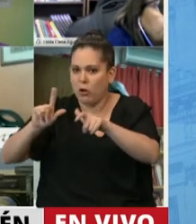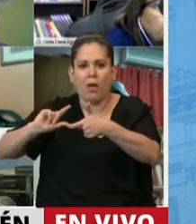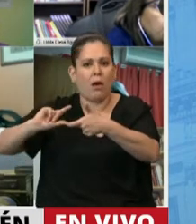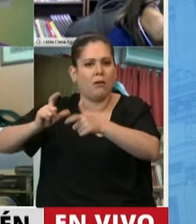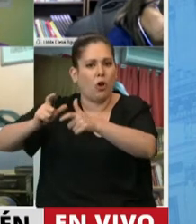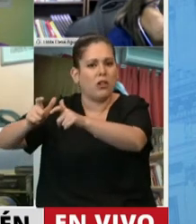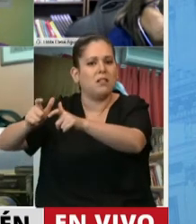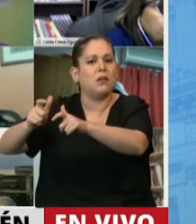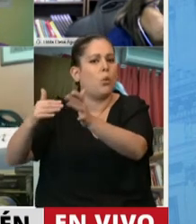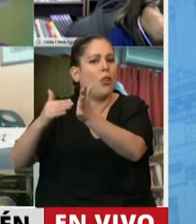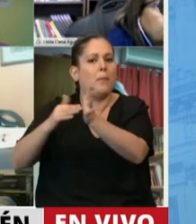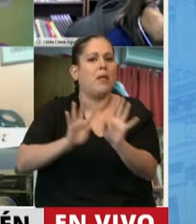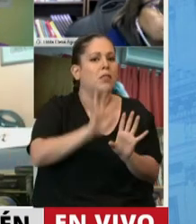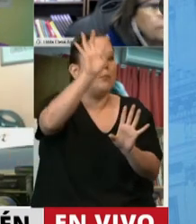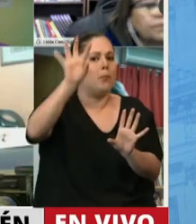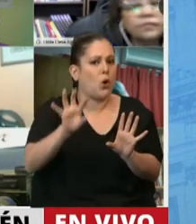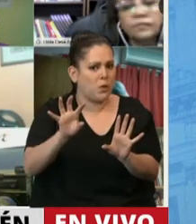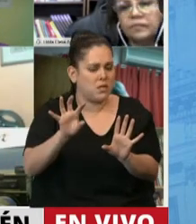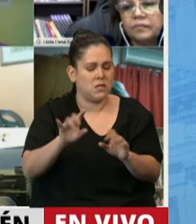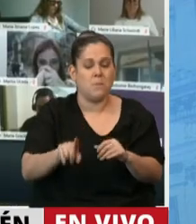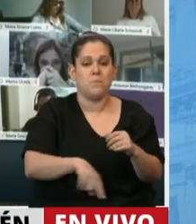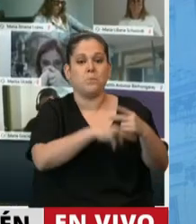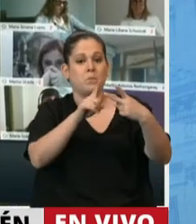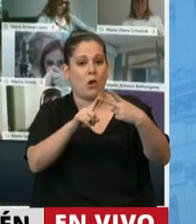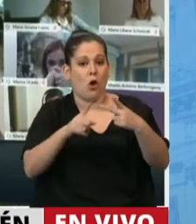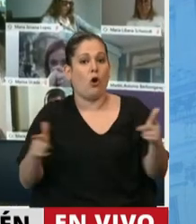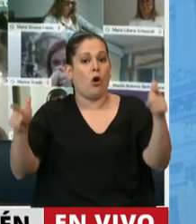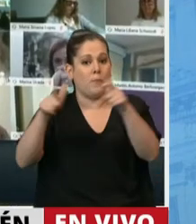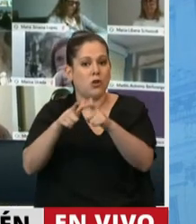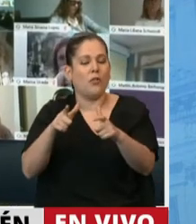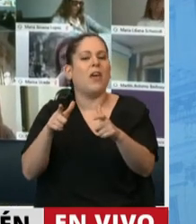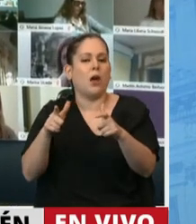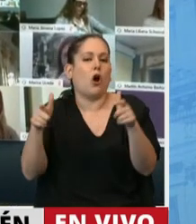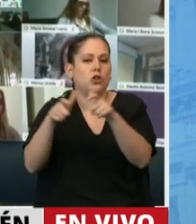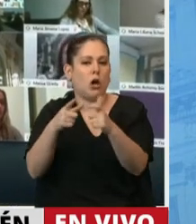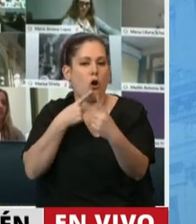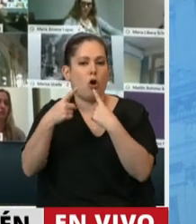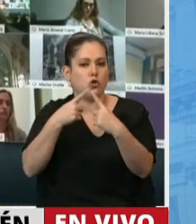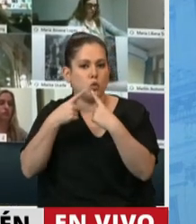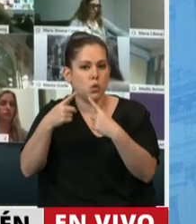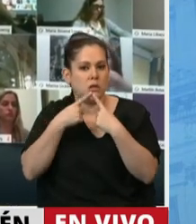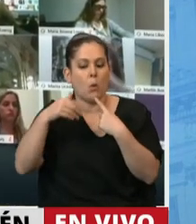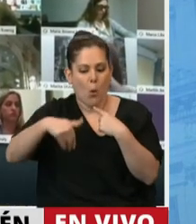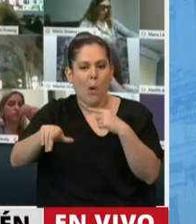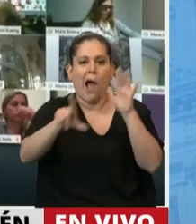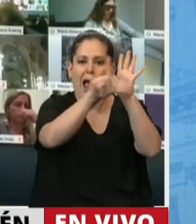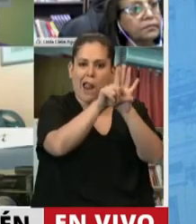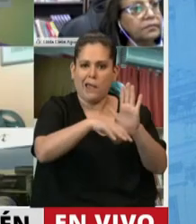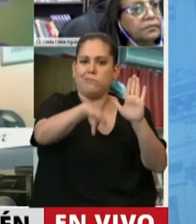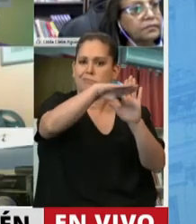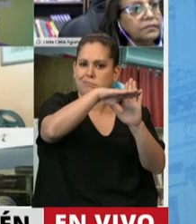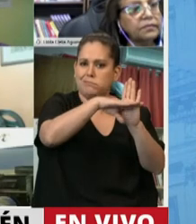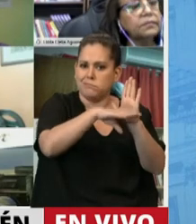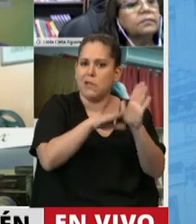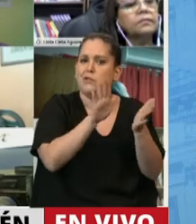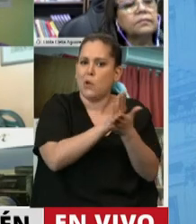provincias. En cuanto al Consejo Consultivo, que crea la ley que va a evaluar las solicitudes de inscripción de las empresas en el